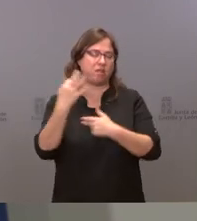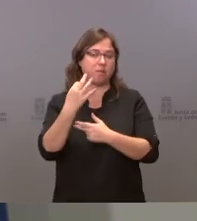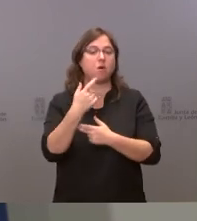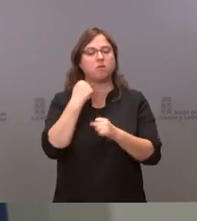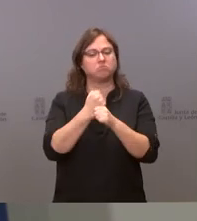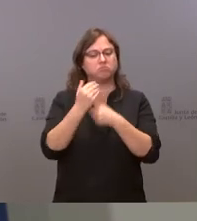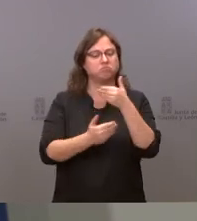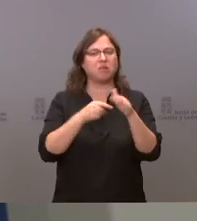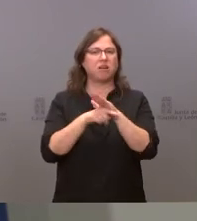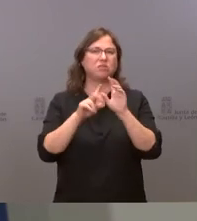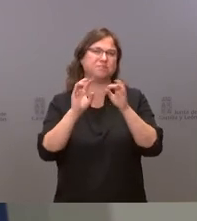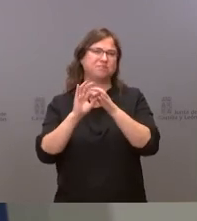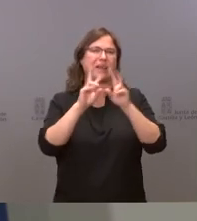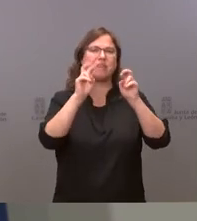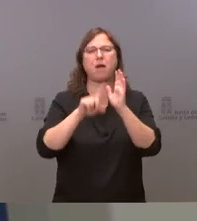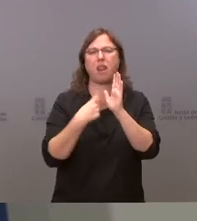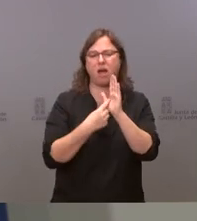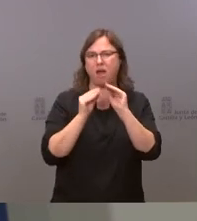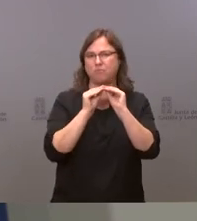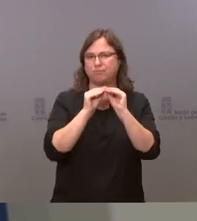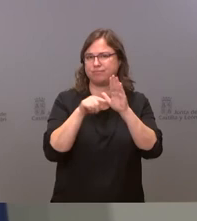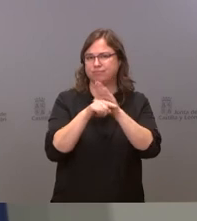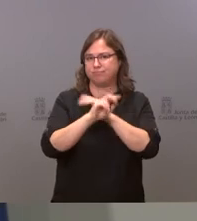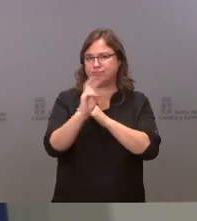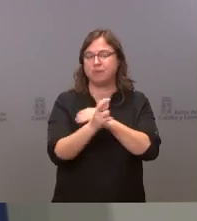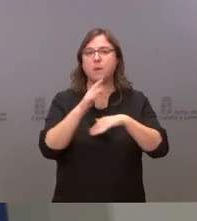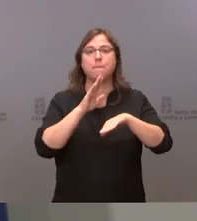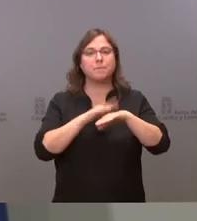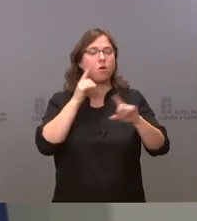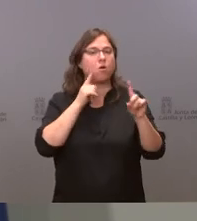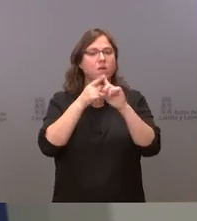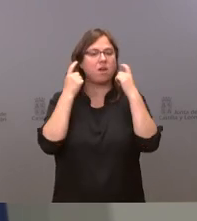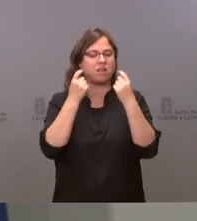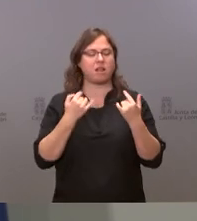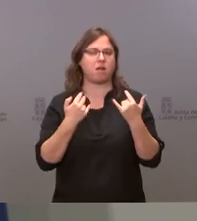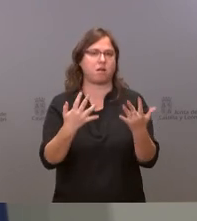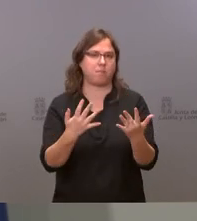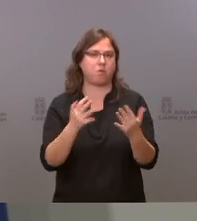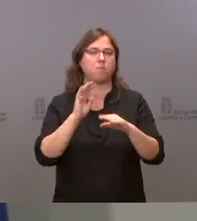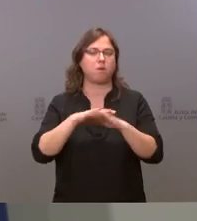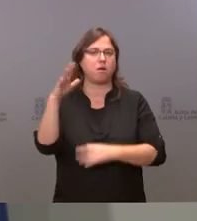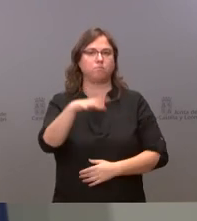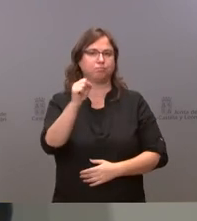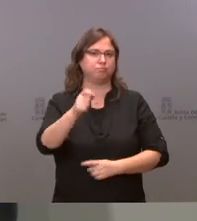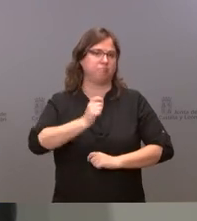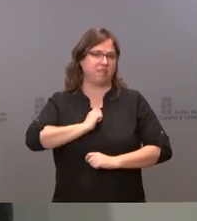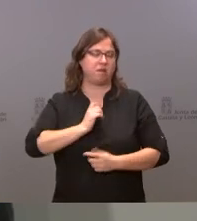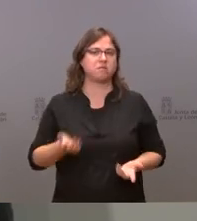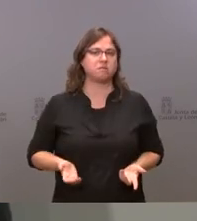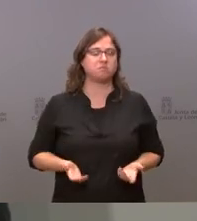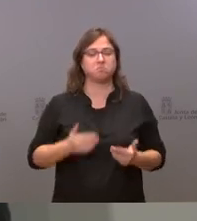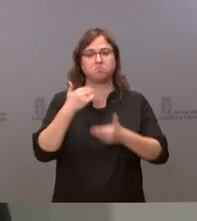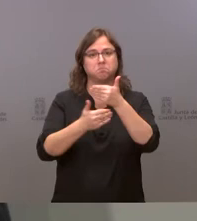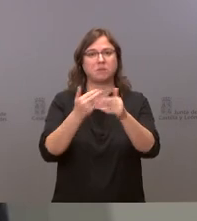confirmado la consejería esta mañana para intentar agilizar los trámites lo más posible y